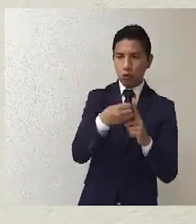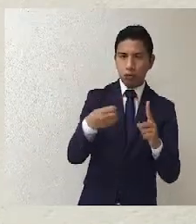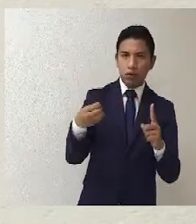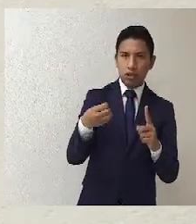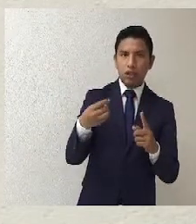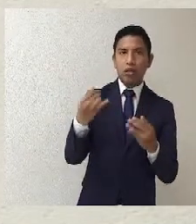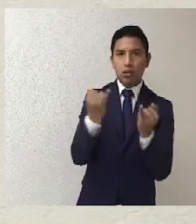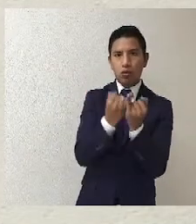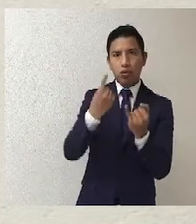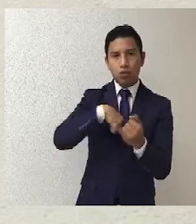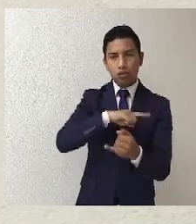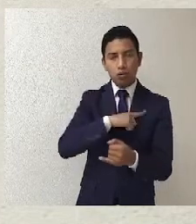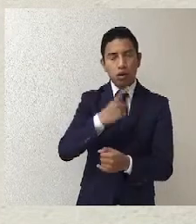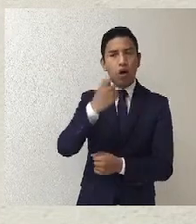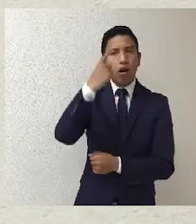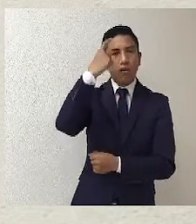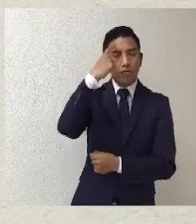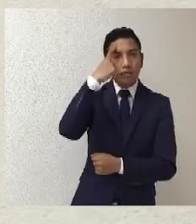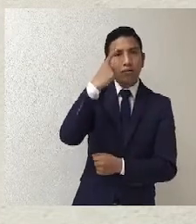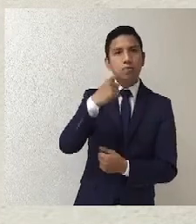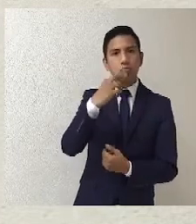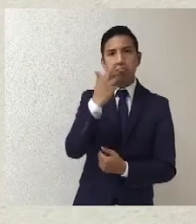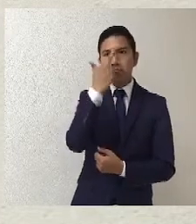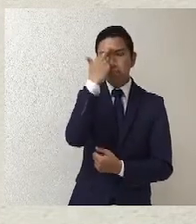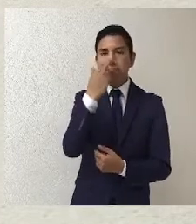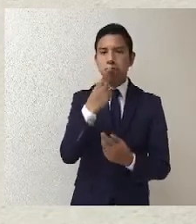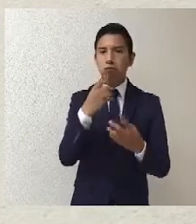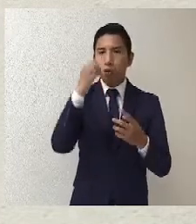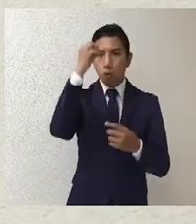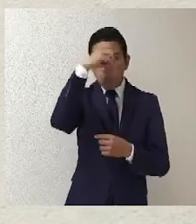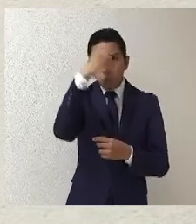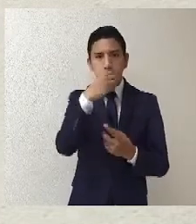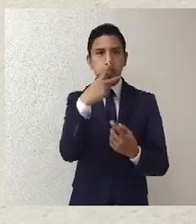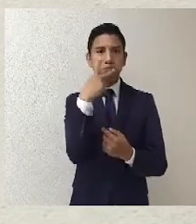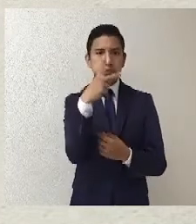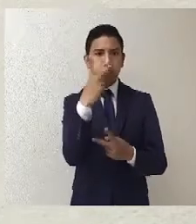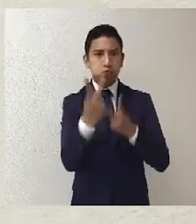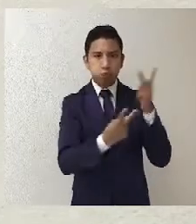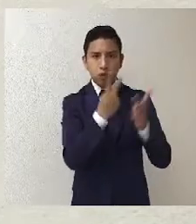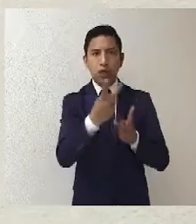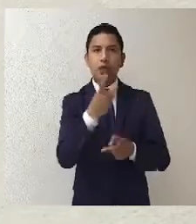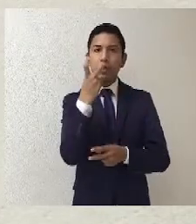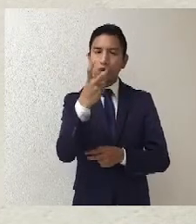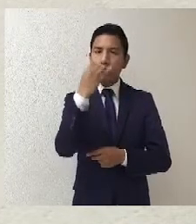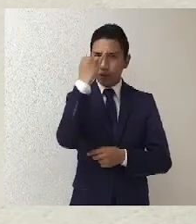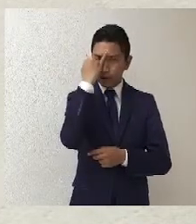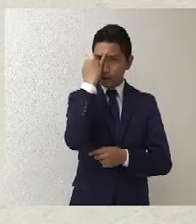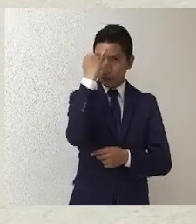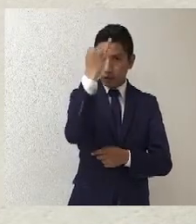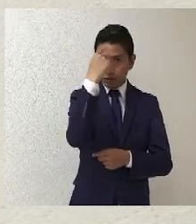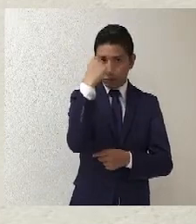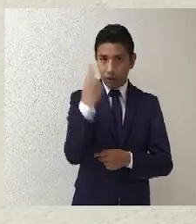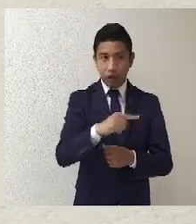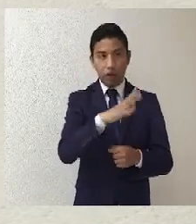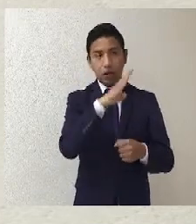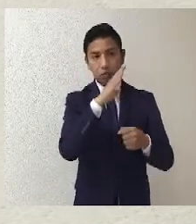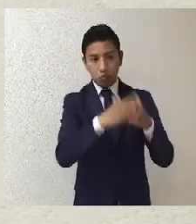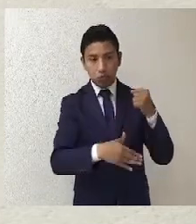retroalimenta mucho sus opiniones, sus preguntas y esa es la idea, que terminando